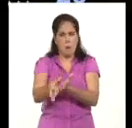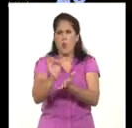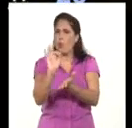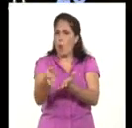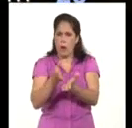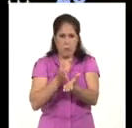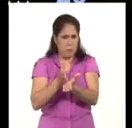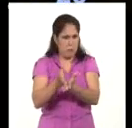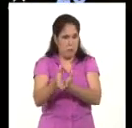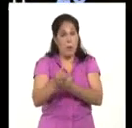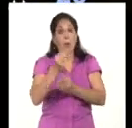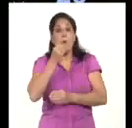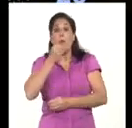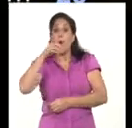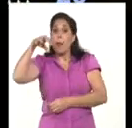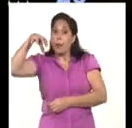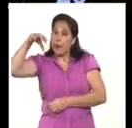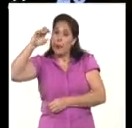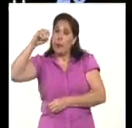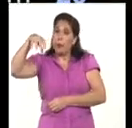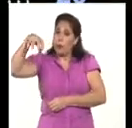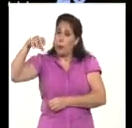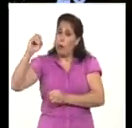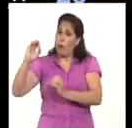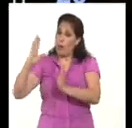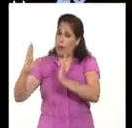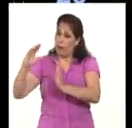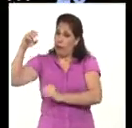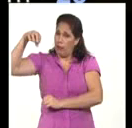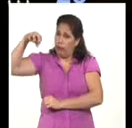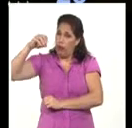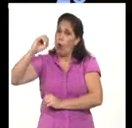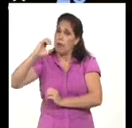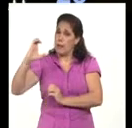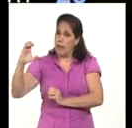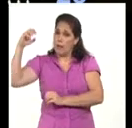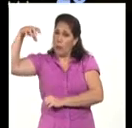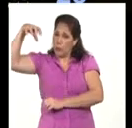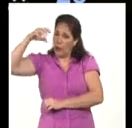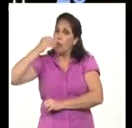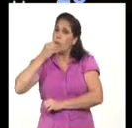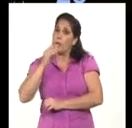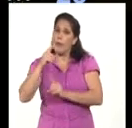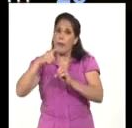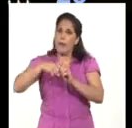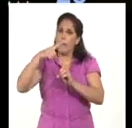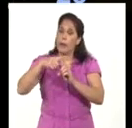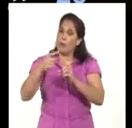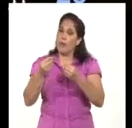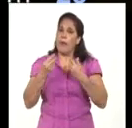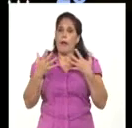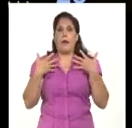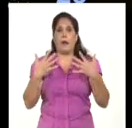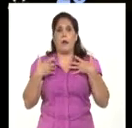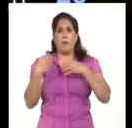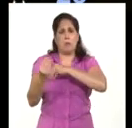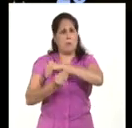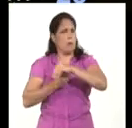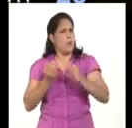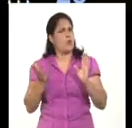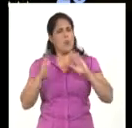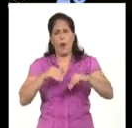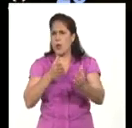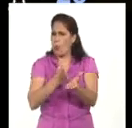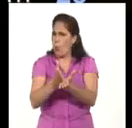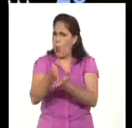solo son posibles aisladas lluvias hacia zonas de la costa norte y las temperaturas extremas se mantendrán elevadas con poca variación con